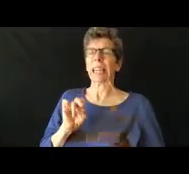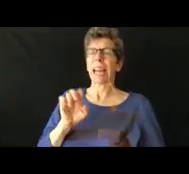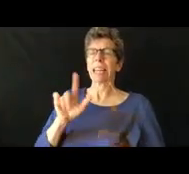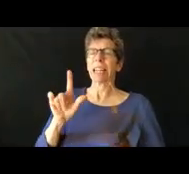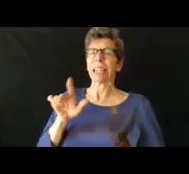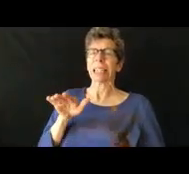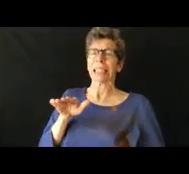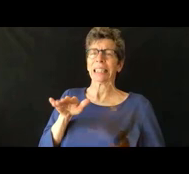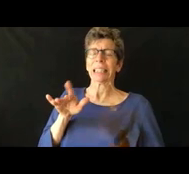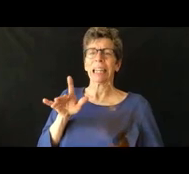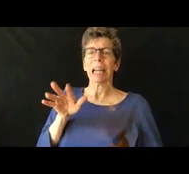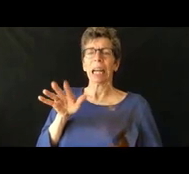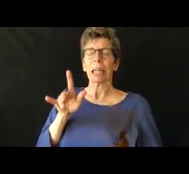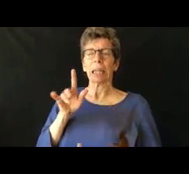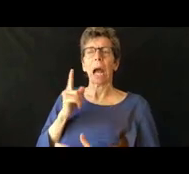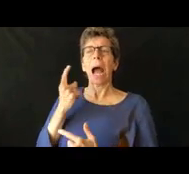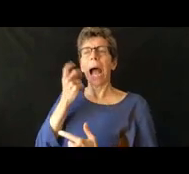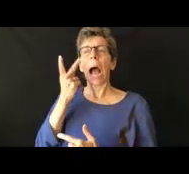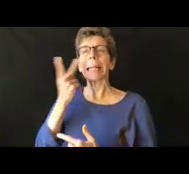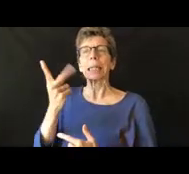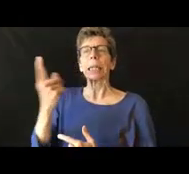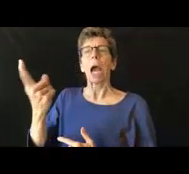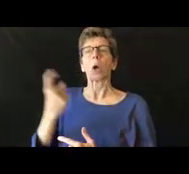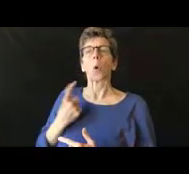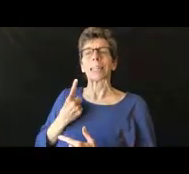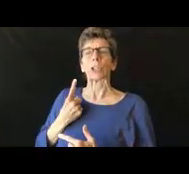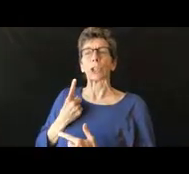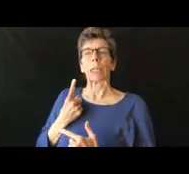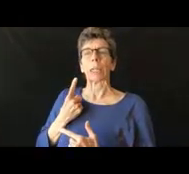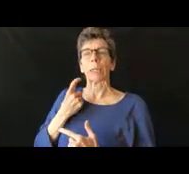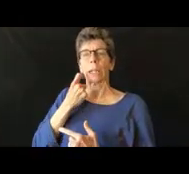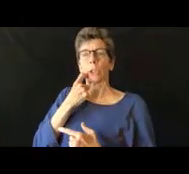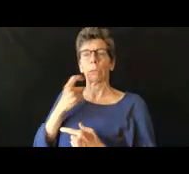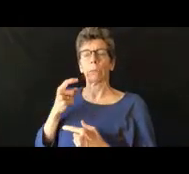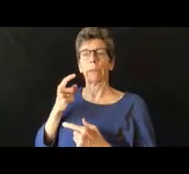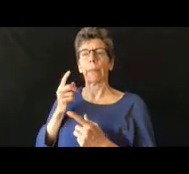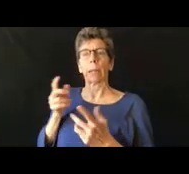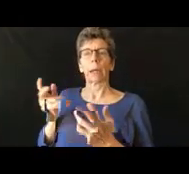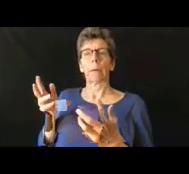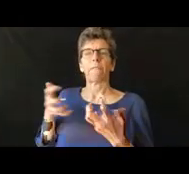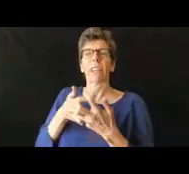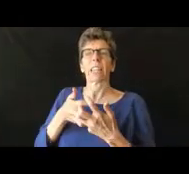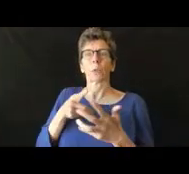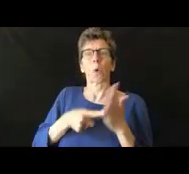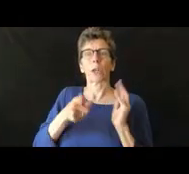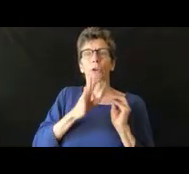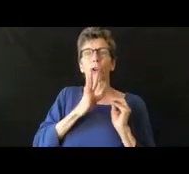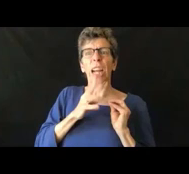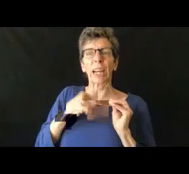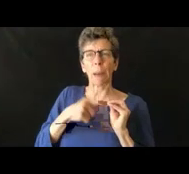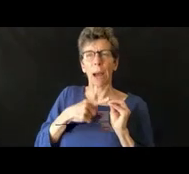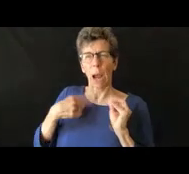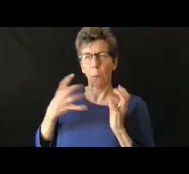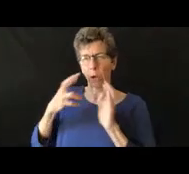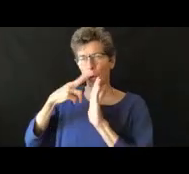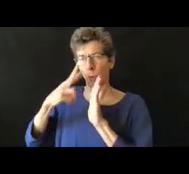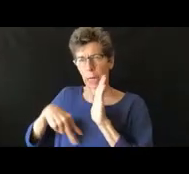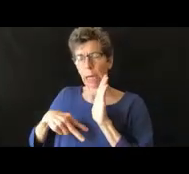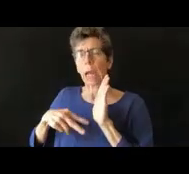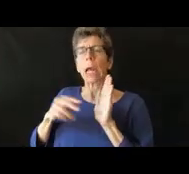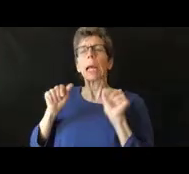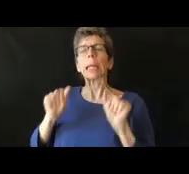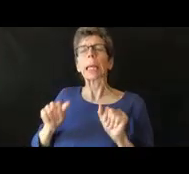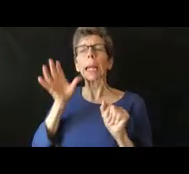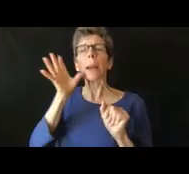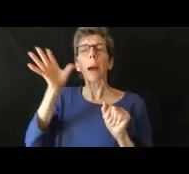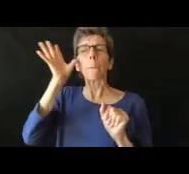ahora hay una pregunta de preguntas y respuestas que es relevante a lo que usted está hablando el papá tiene el derecho de grabar